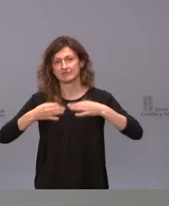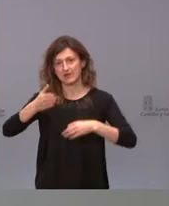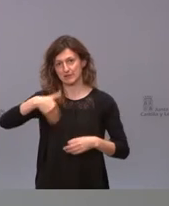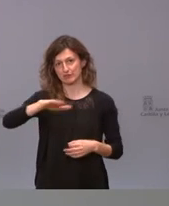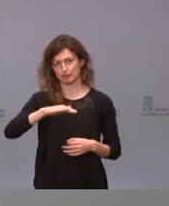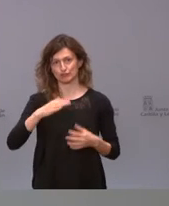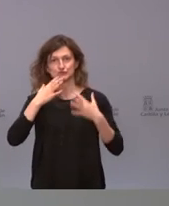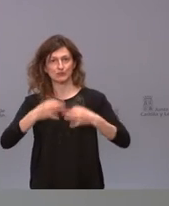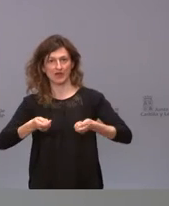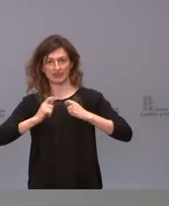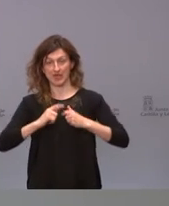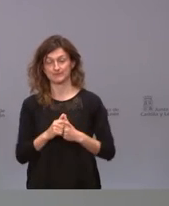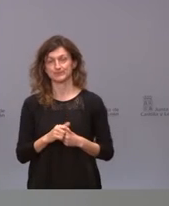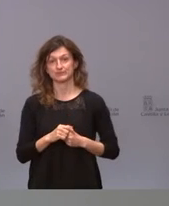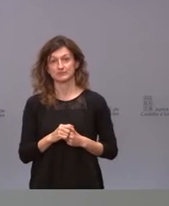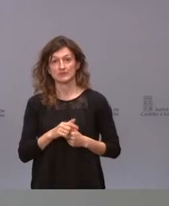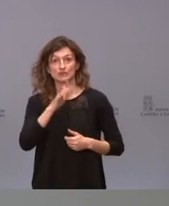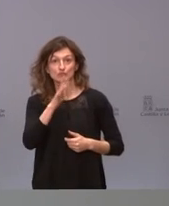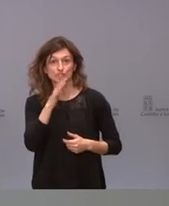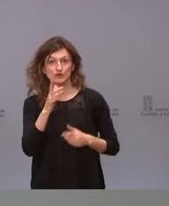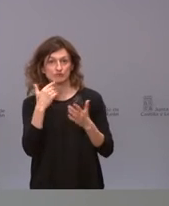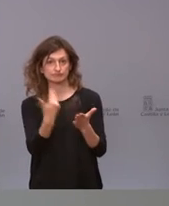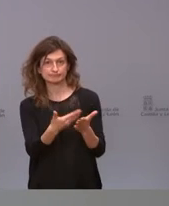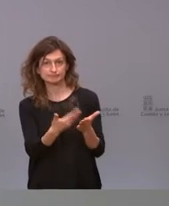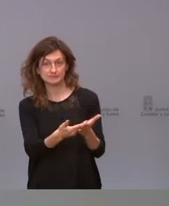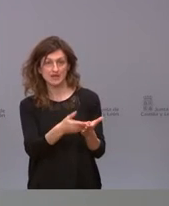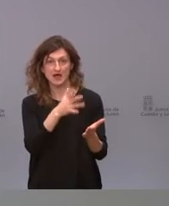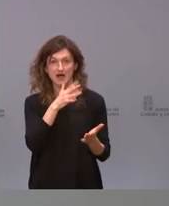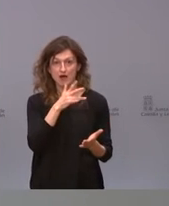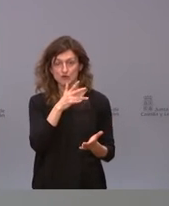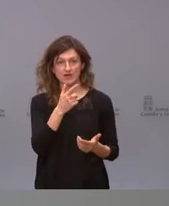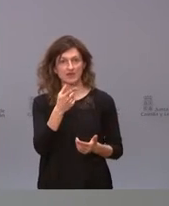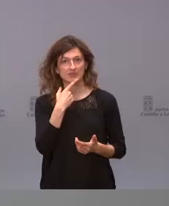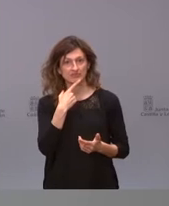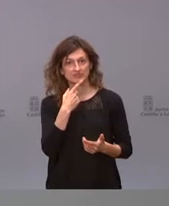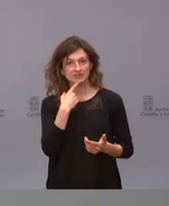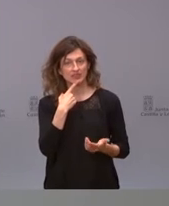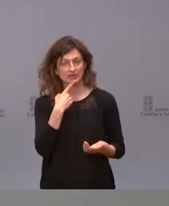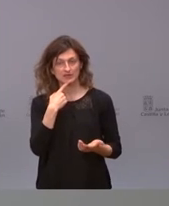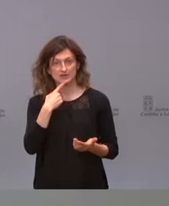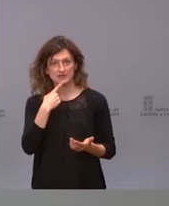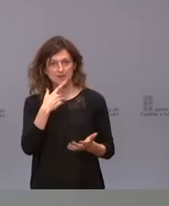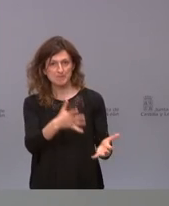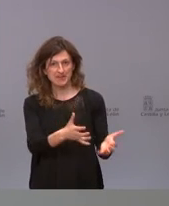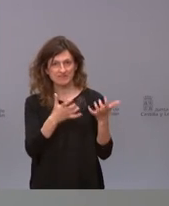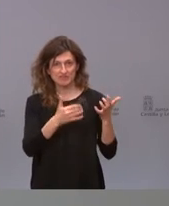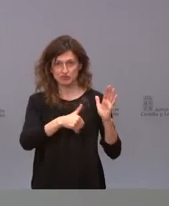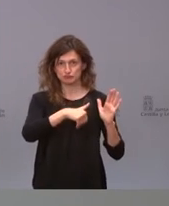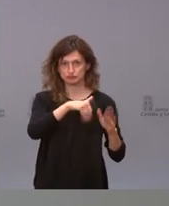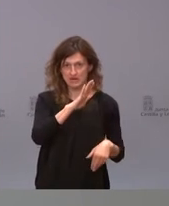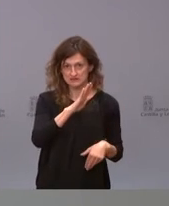seguridad y a la luz de las evidencias ahora mismo tiene muchísimos muchísimos más beneficios